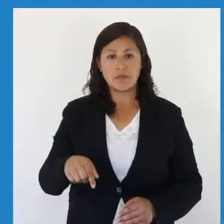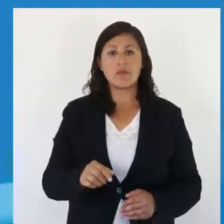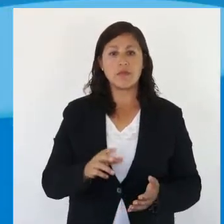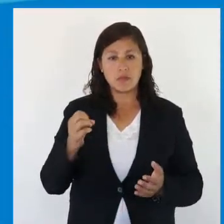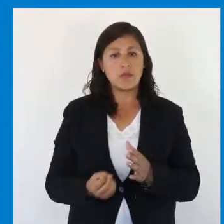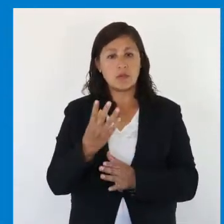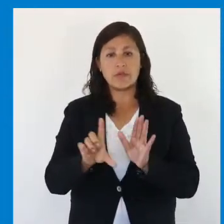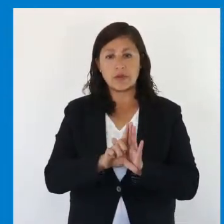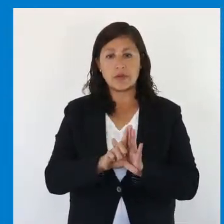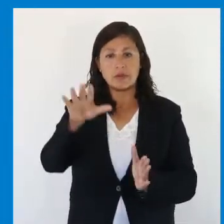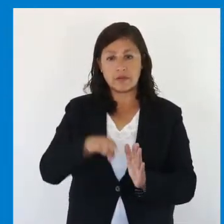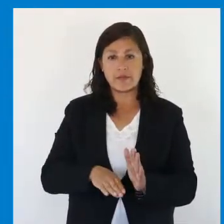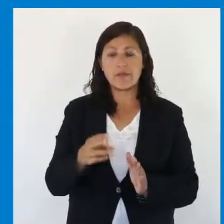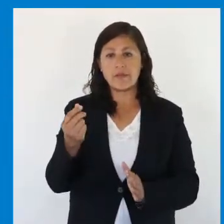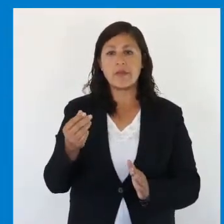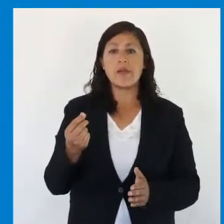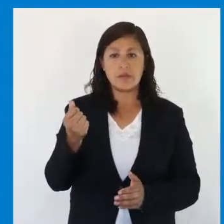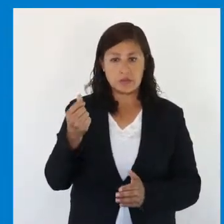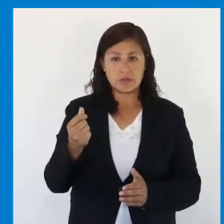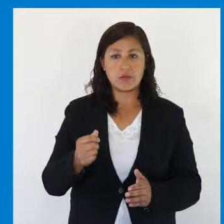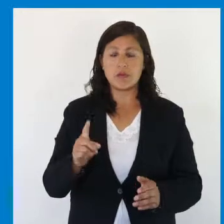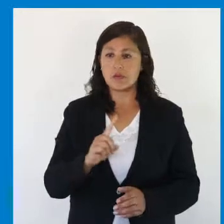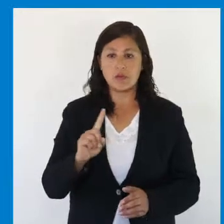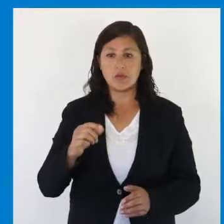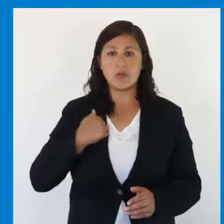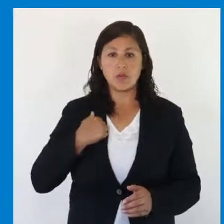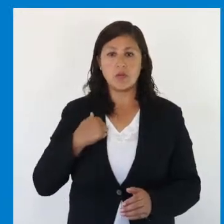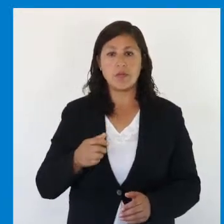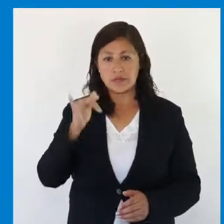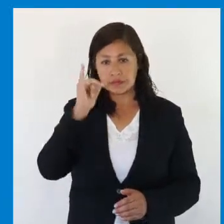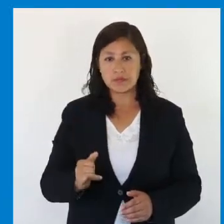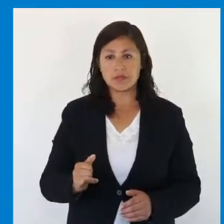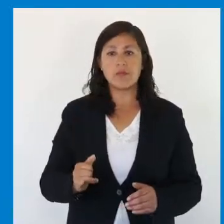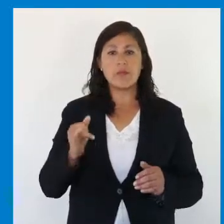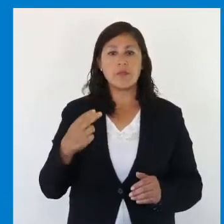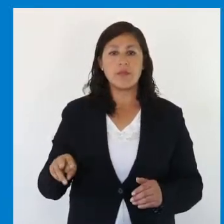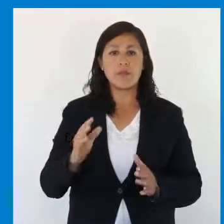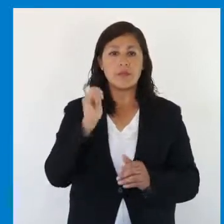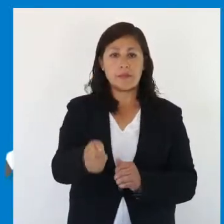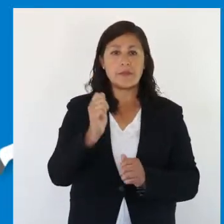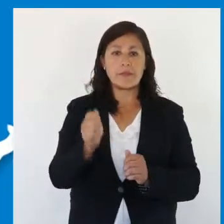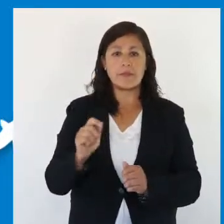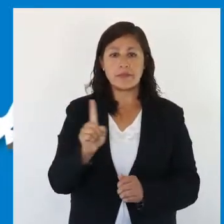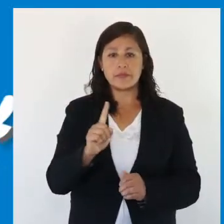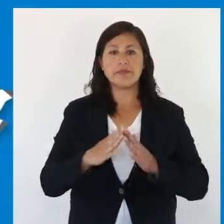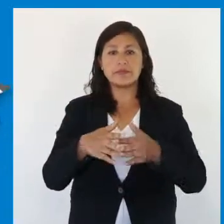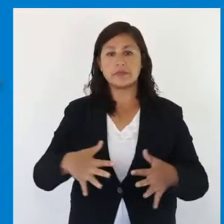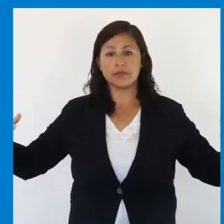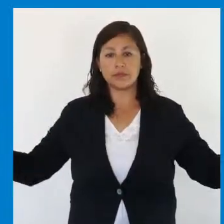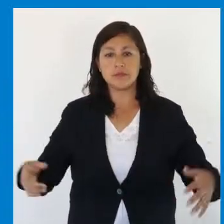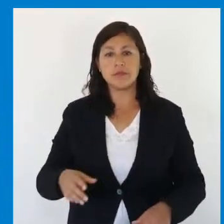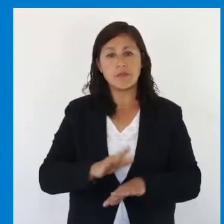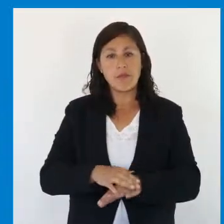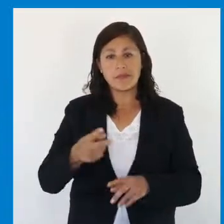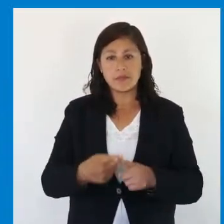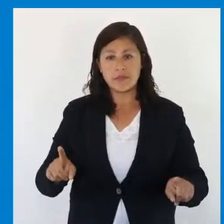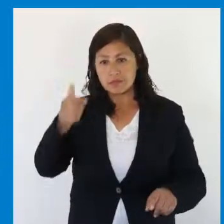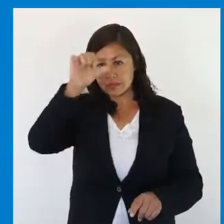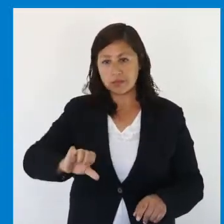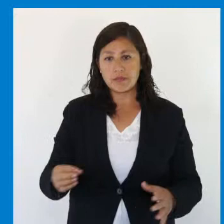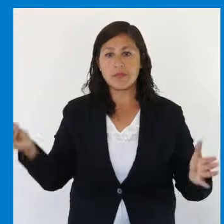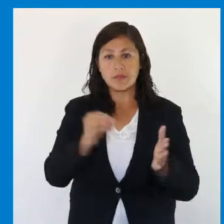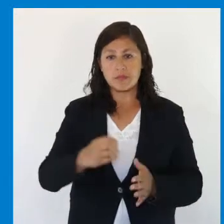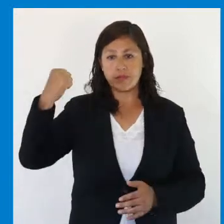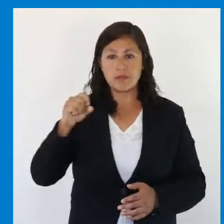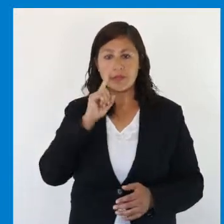modo, la nueva ley rebaja el piso de las sanciones para los incumplimientos más habituales de la pesca artesanal, lo que permite distinguir y sancionar con